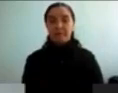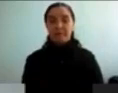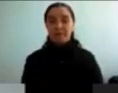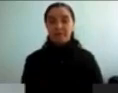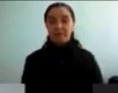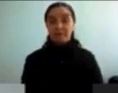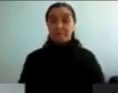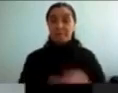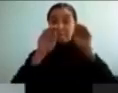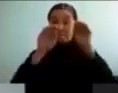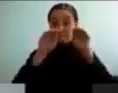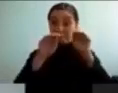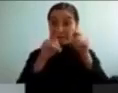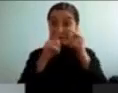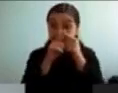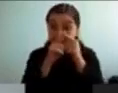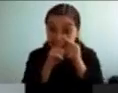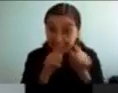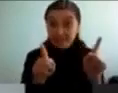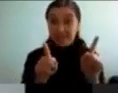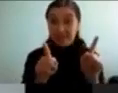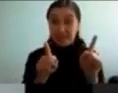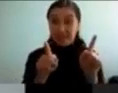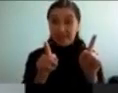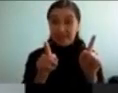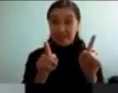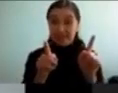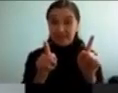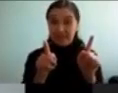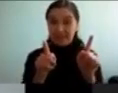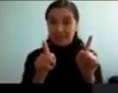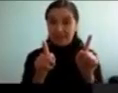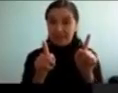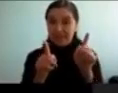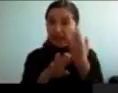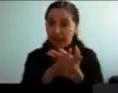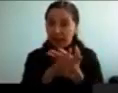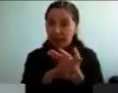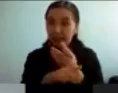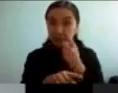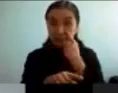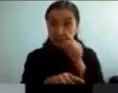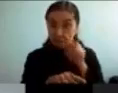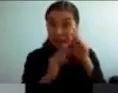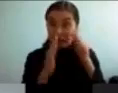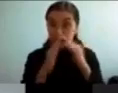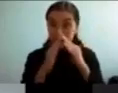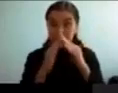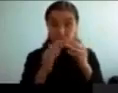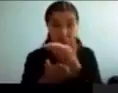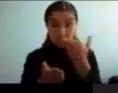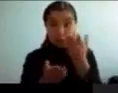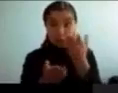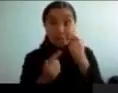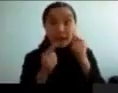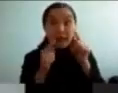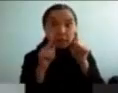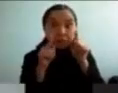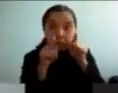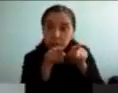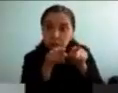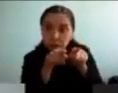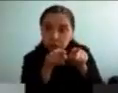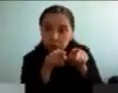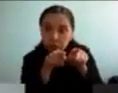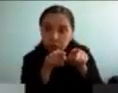imagen, pero con una pequeña diferencia, que en hermano, es tan pequeña. Entonces, me gustaría que en sus casas, ustedes sean capaces, de identificar, la diferencia, de